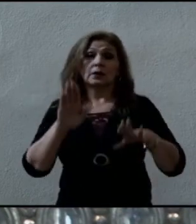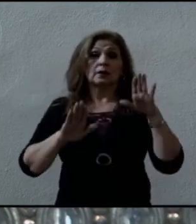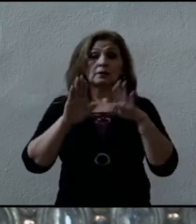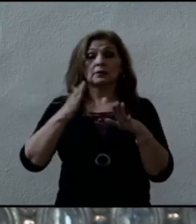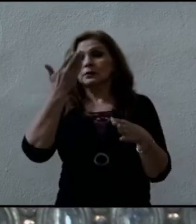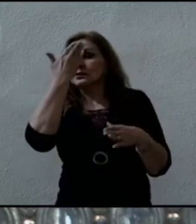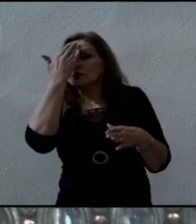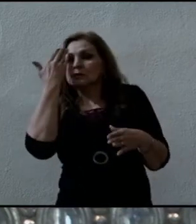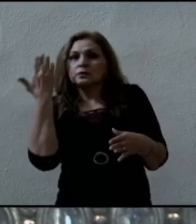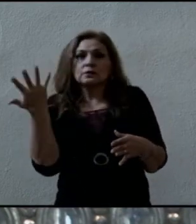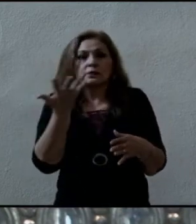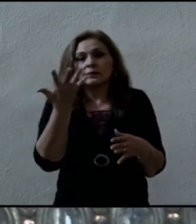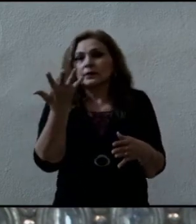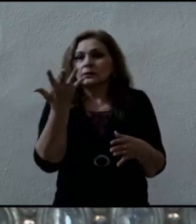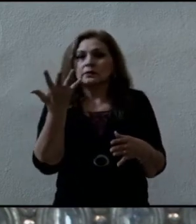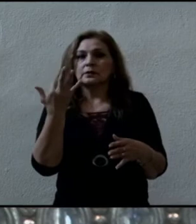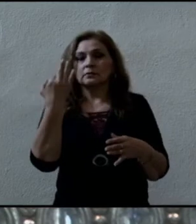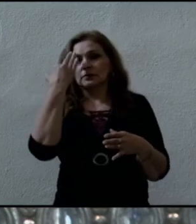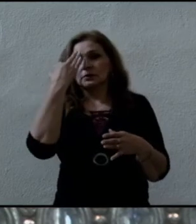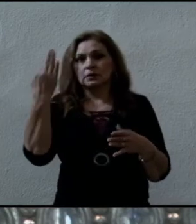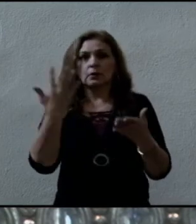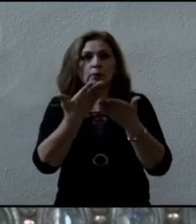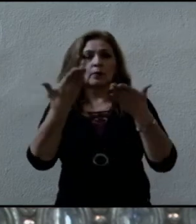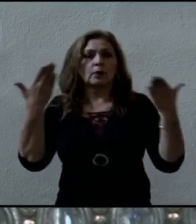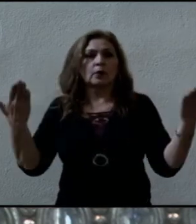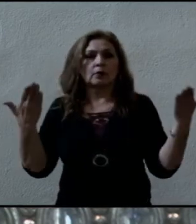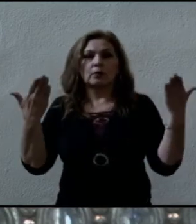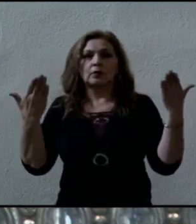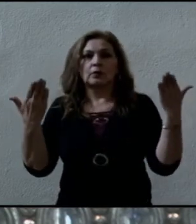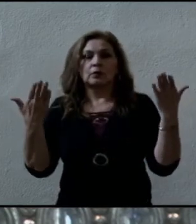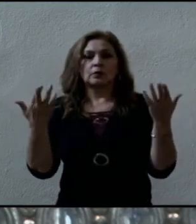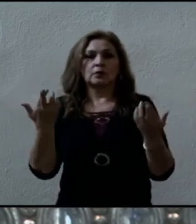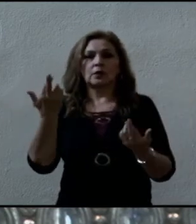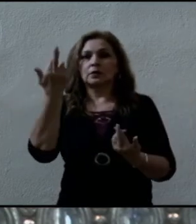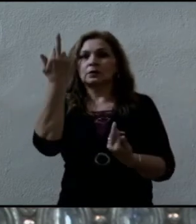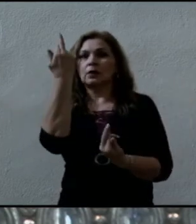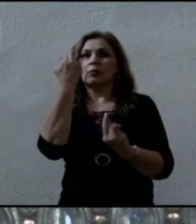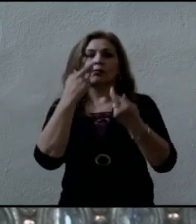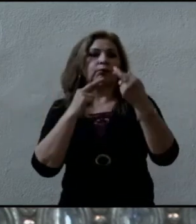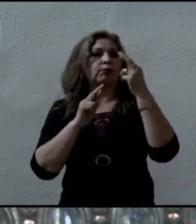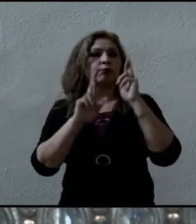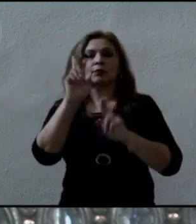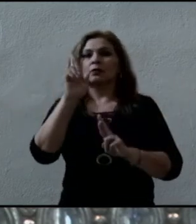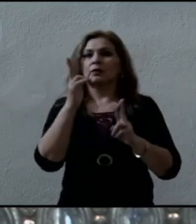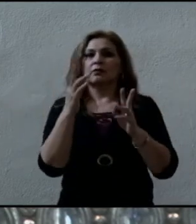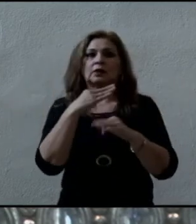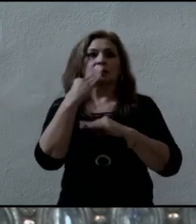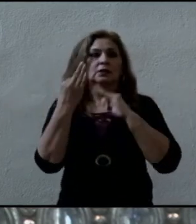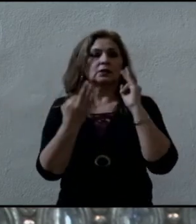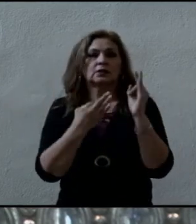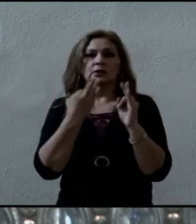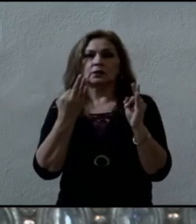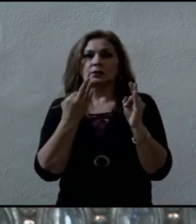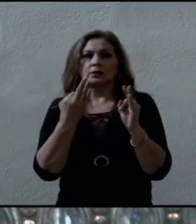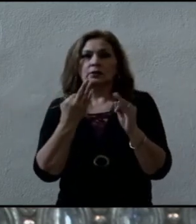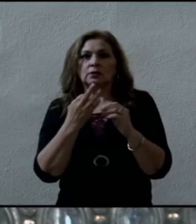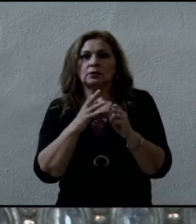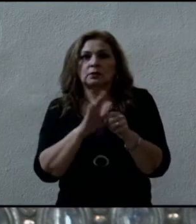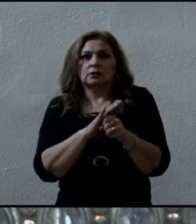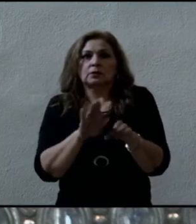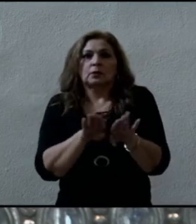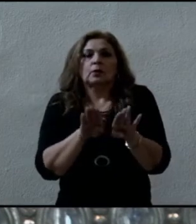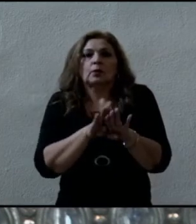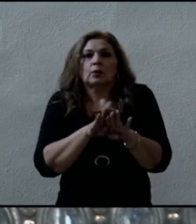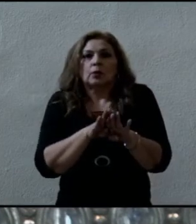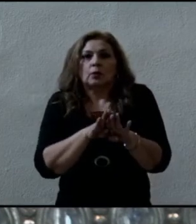este tiempo tan confuso, tan rebelde, nomás vieran cómo me insultan en las redes sociales.